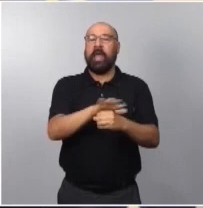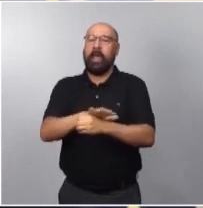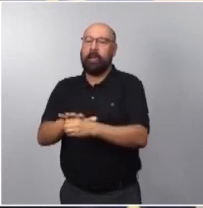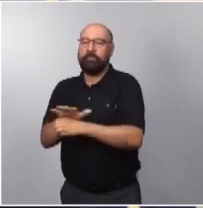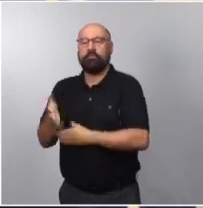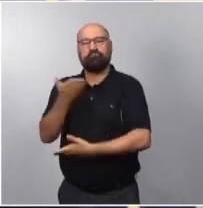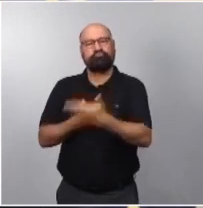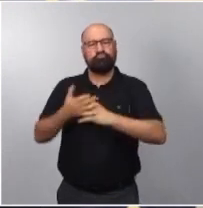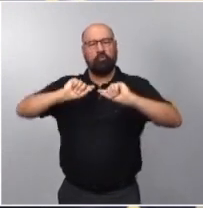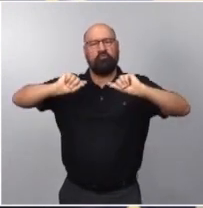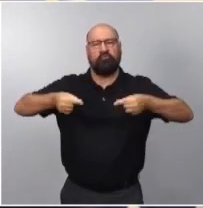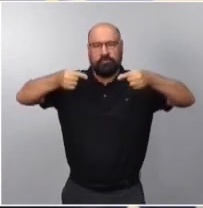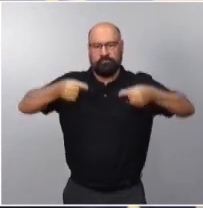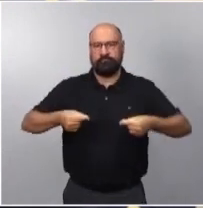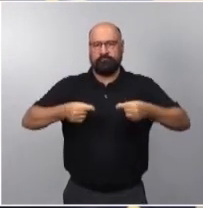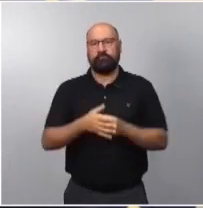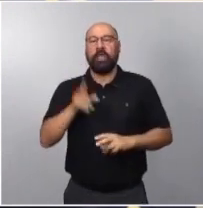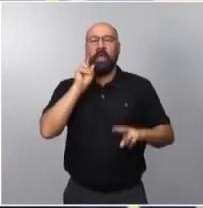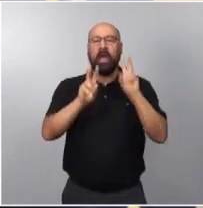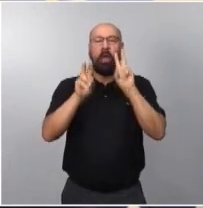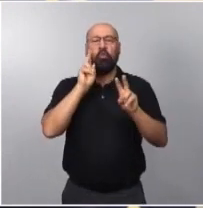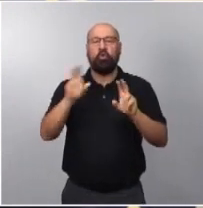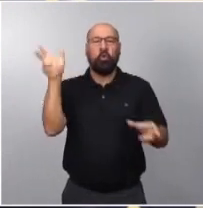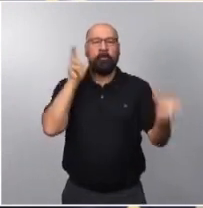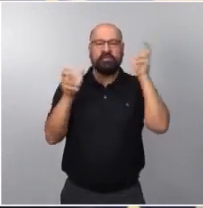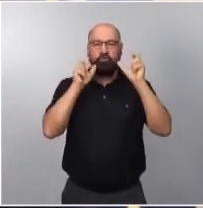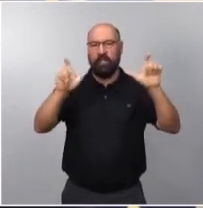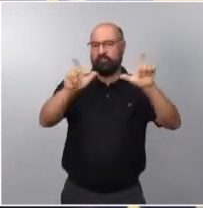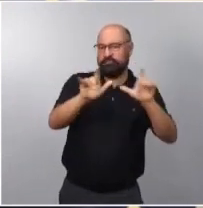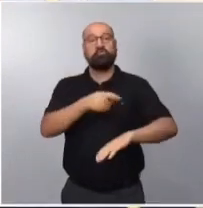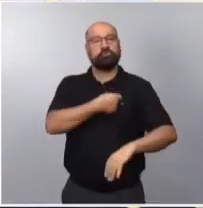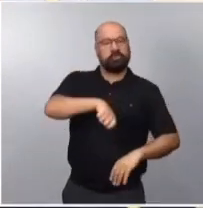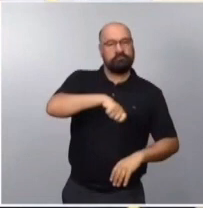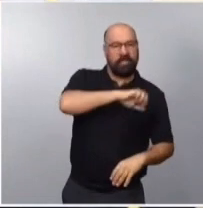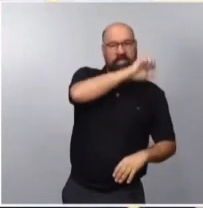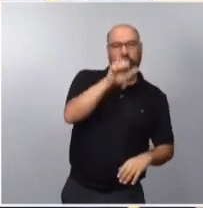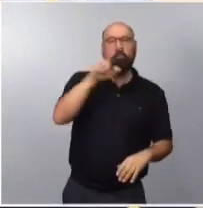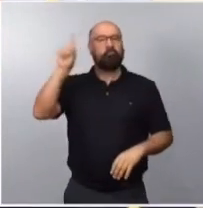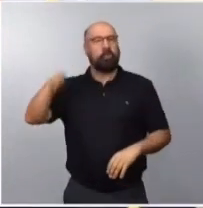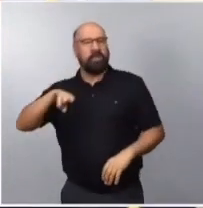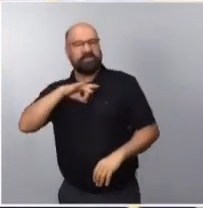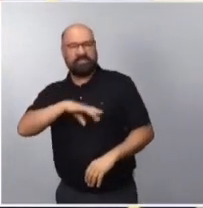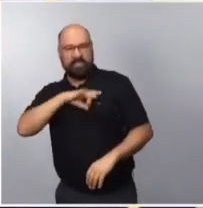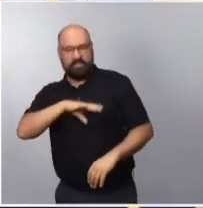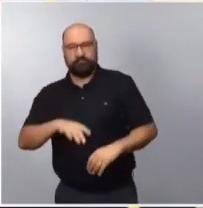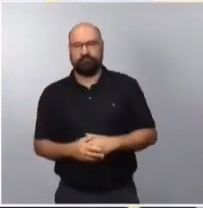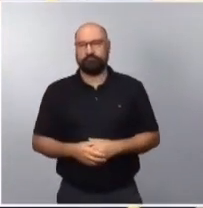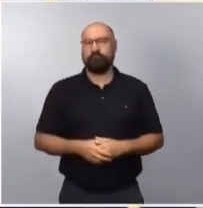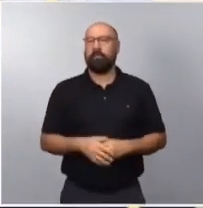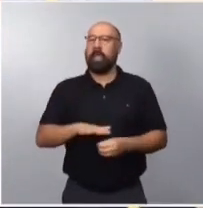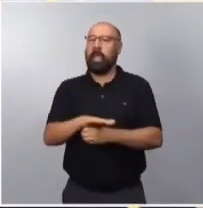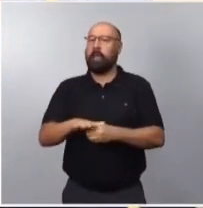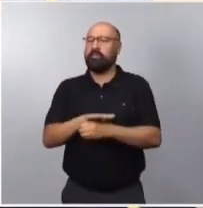cooperación en materia audiovisual, la memoria democrática, la ciberseguridad. Diría también que en el ámbito de las relaciones económicas